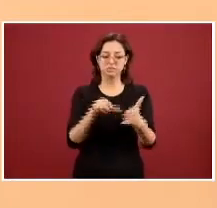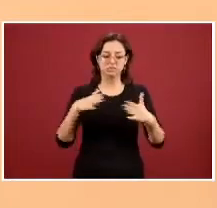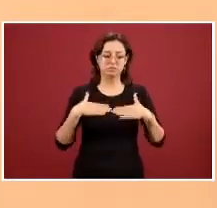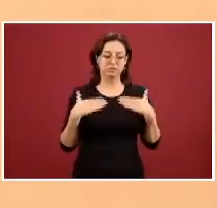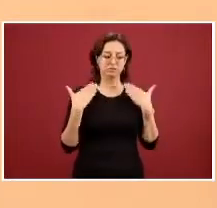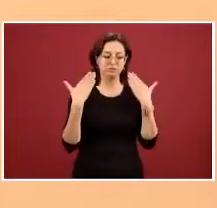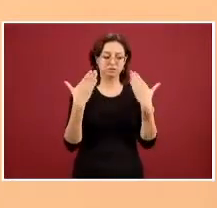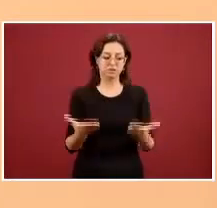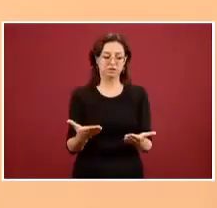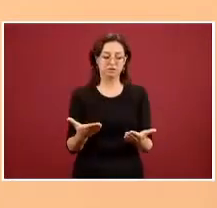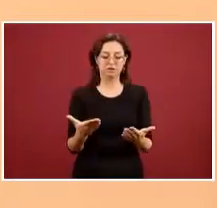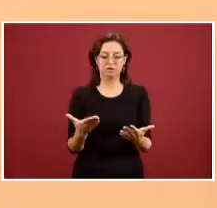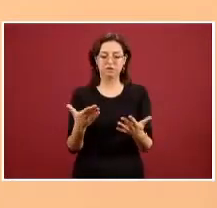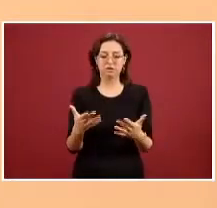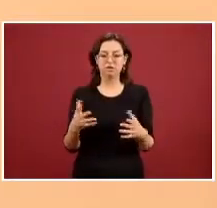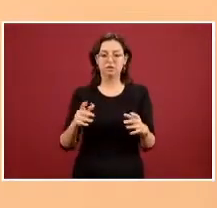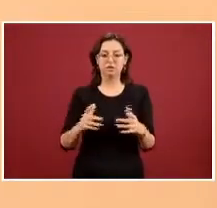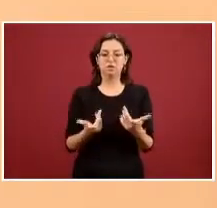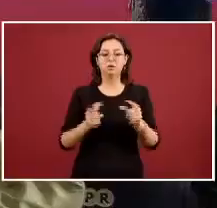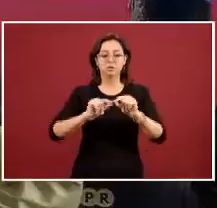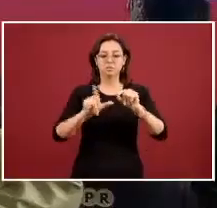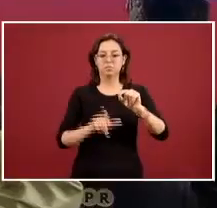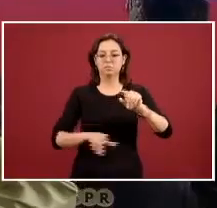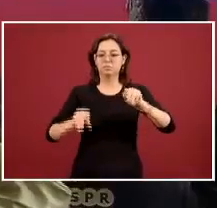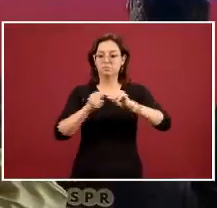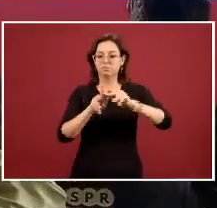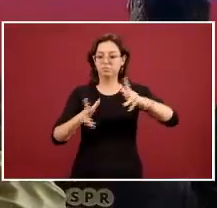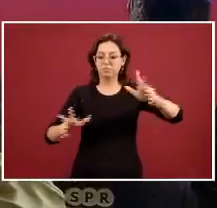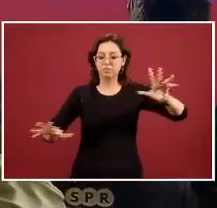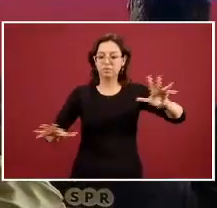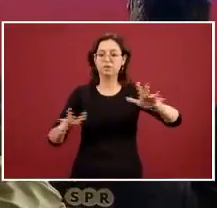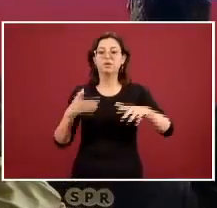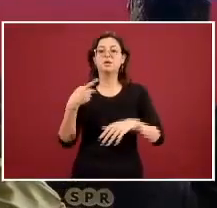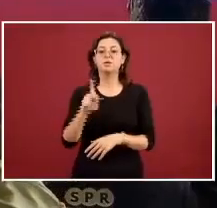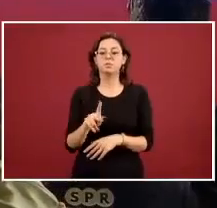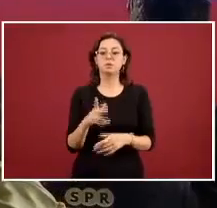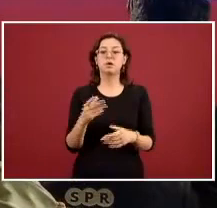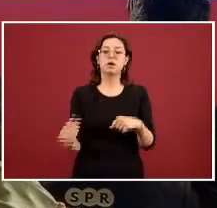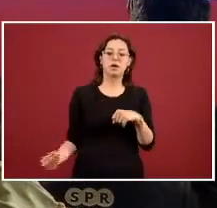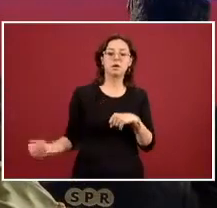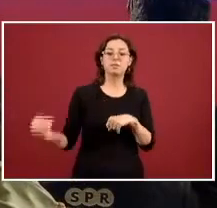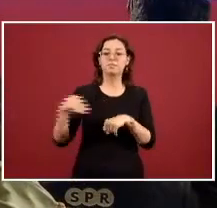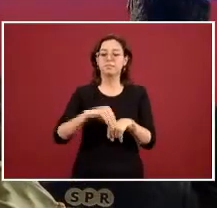están territorialmente expandidos pero además siguiente por favor